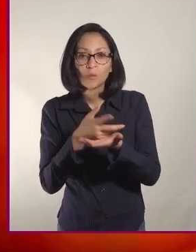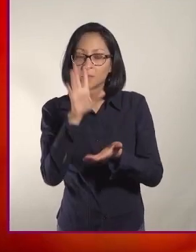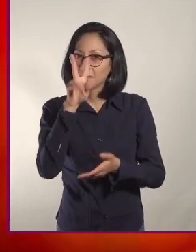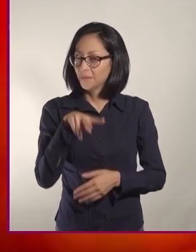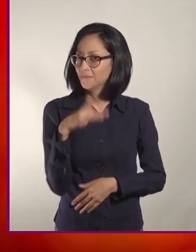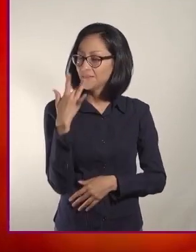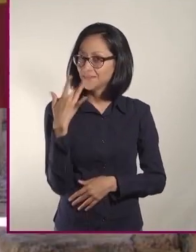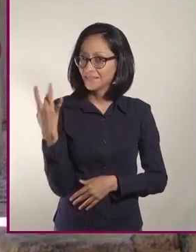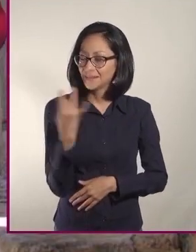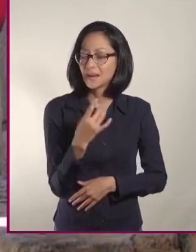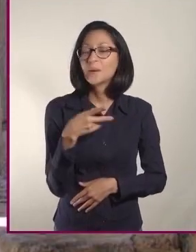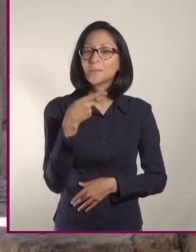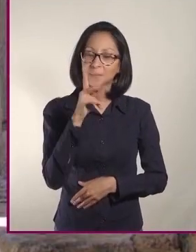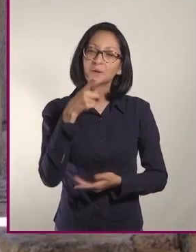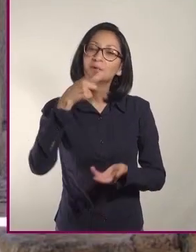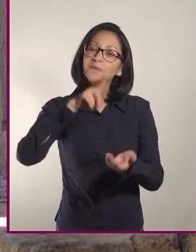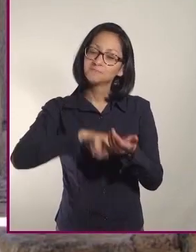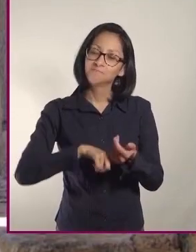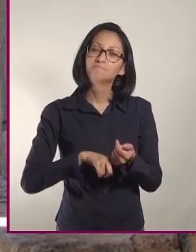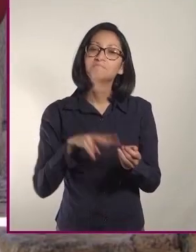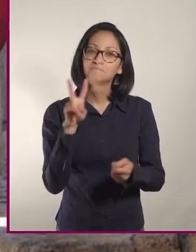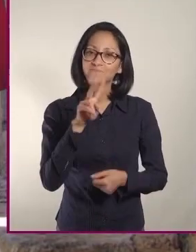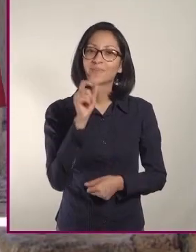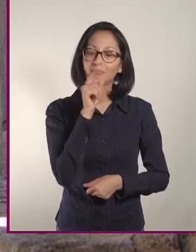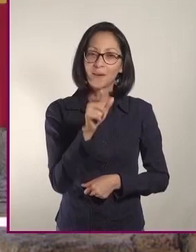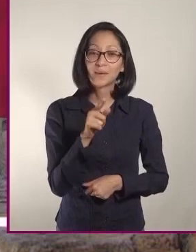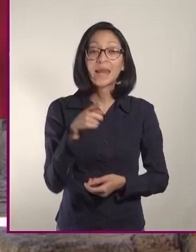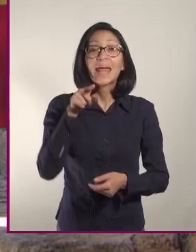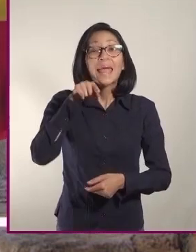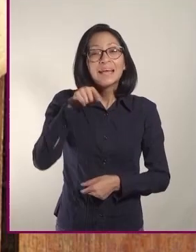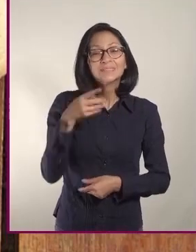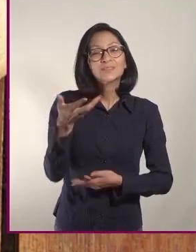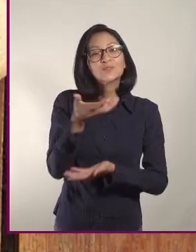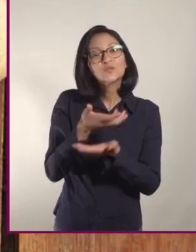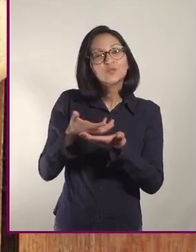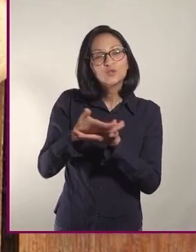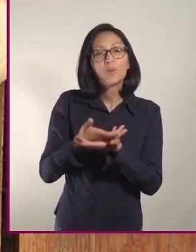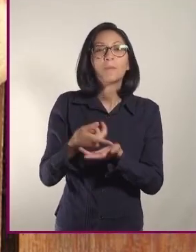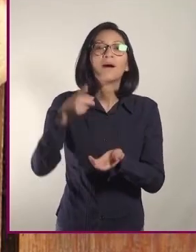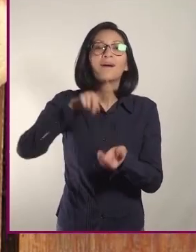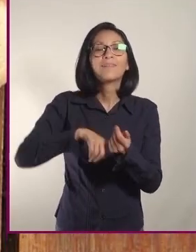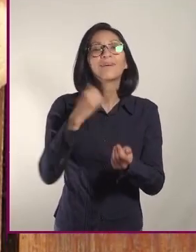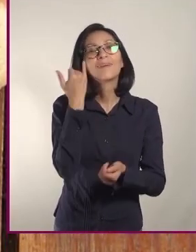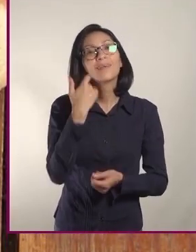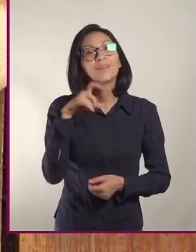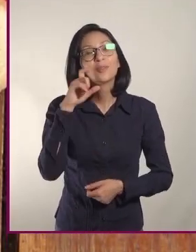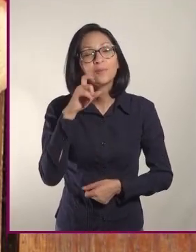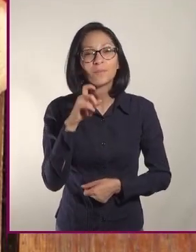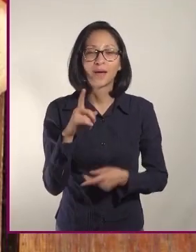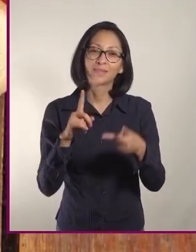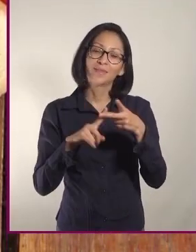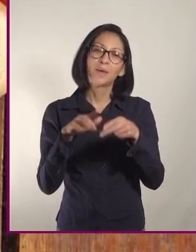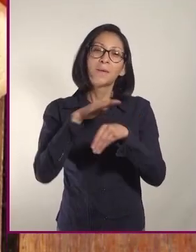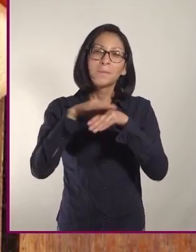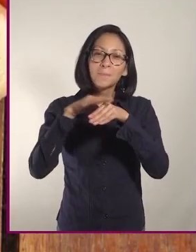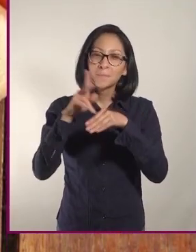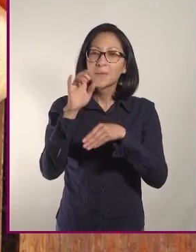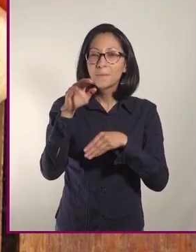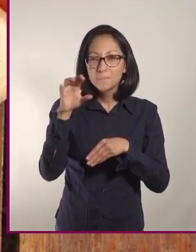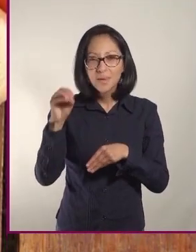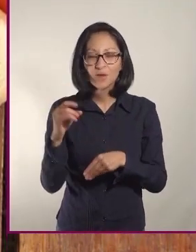nutritiva. El gazpacho es una sopa fresca hecha con jitomate, pepino, pimiento, ajo,